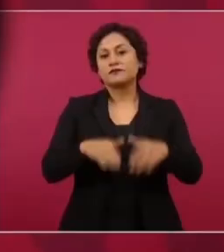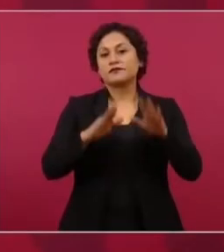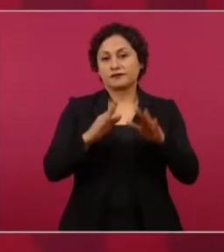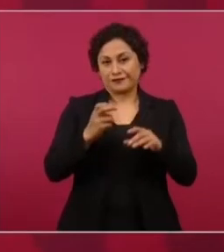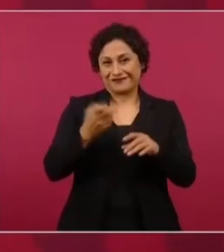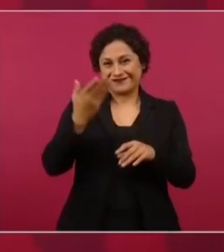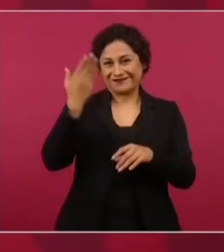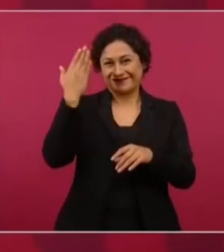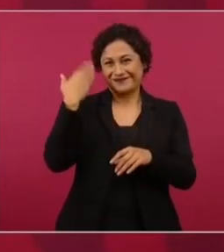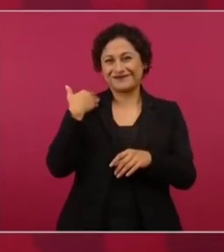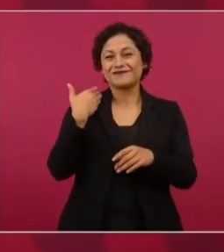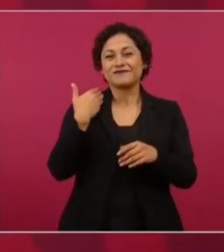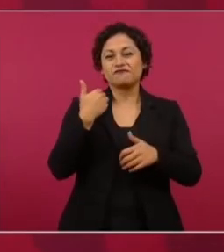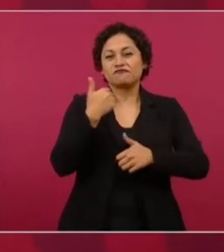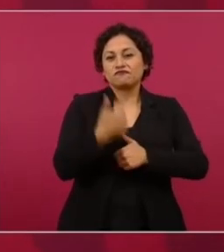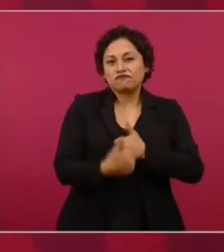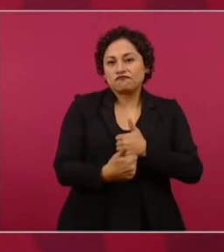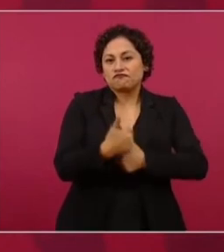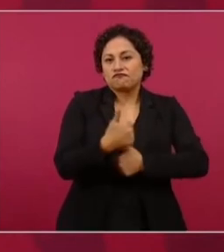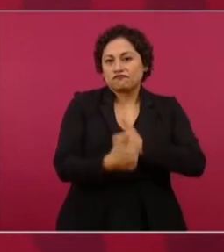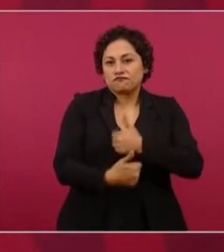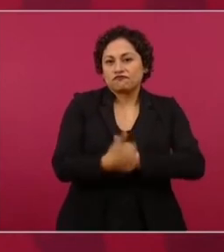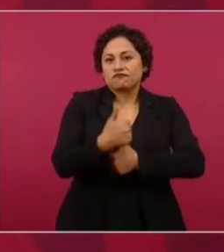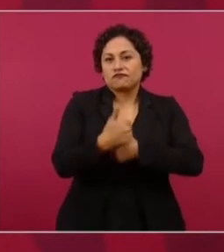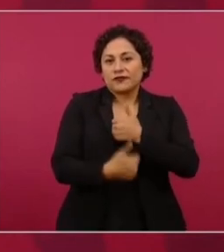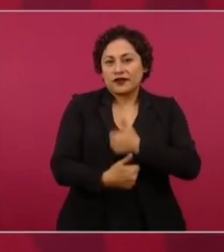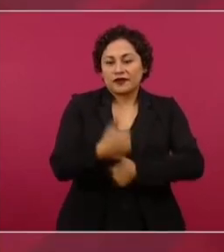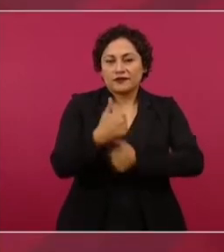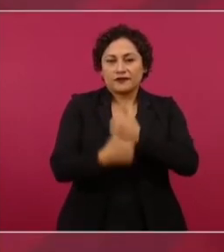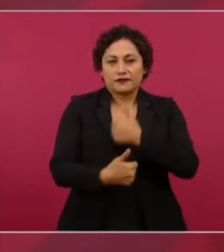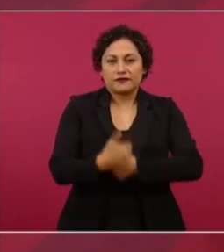viene un atentado a Lili Tegis